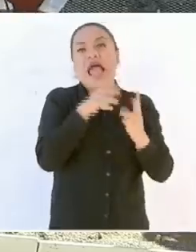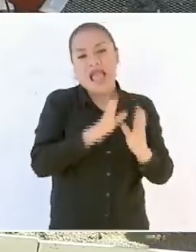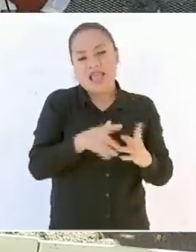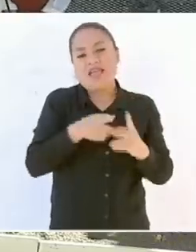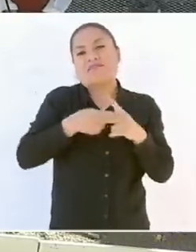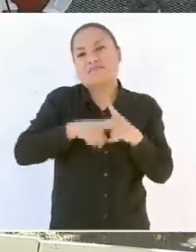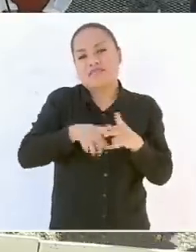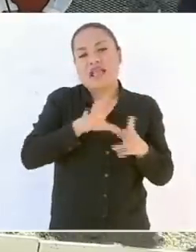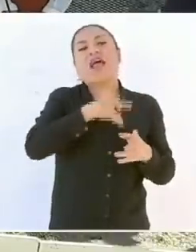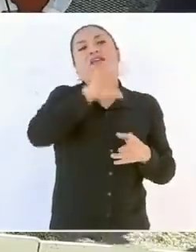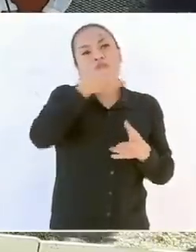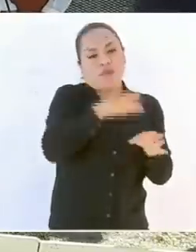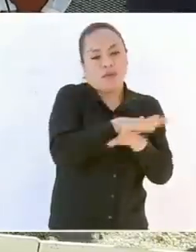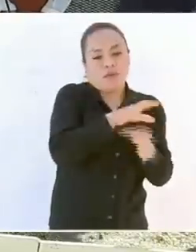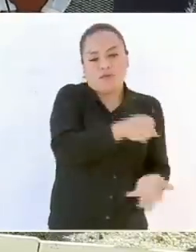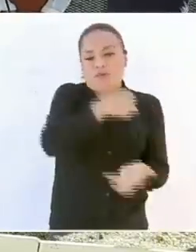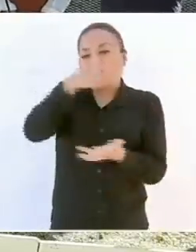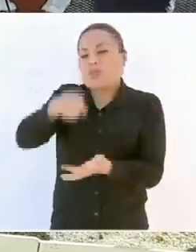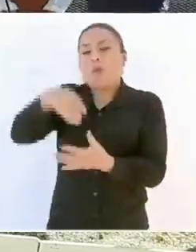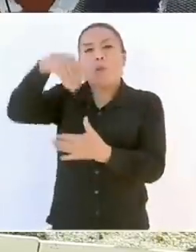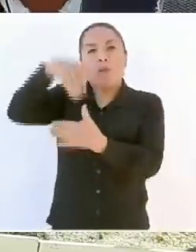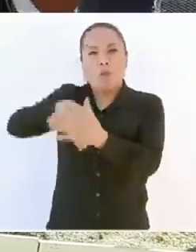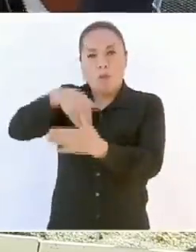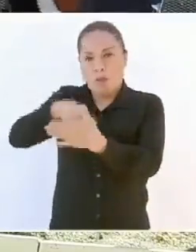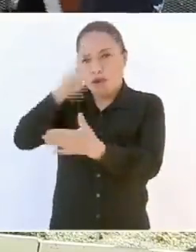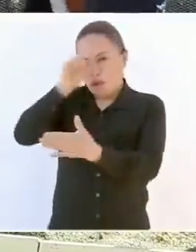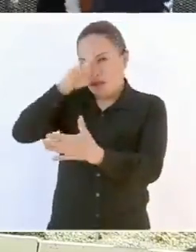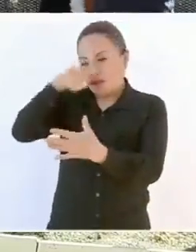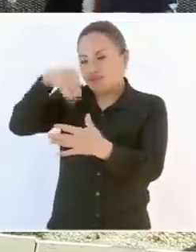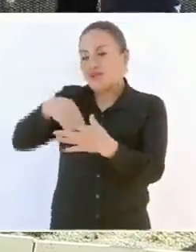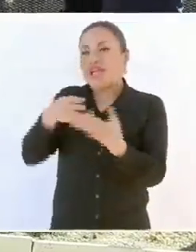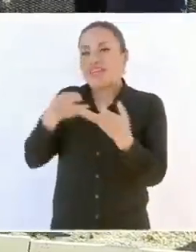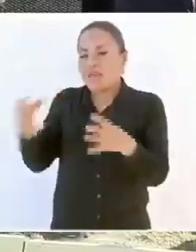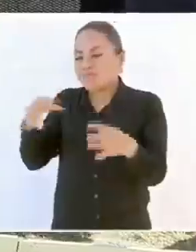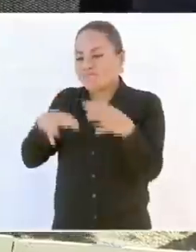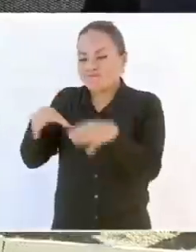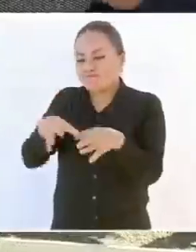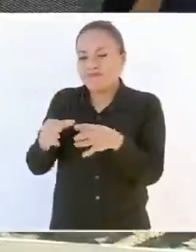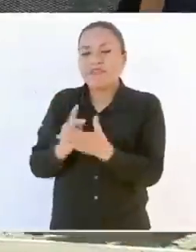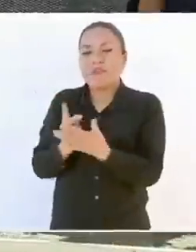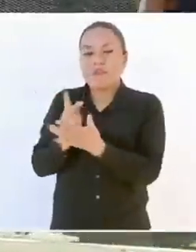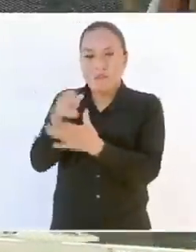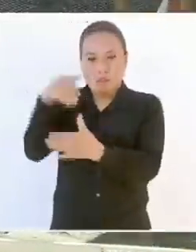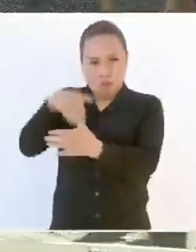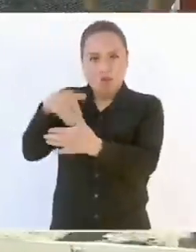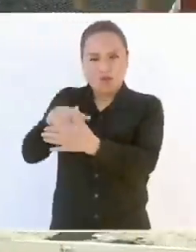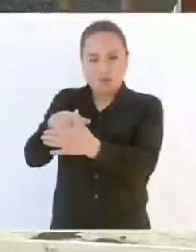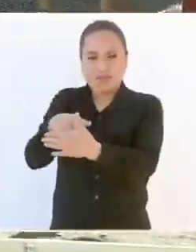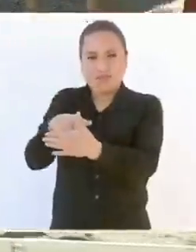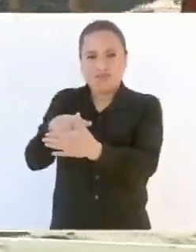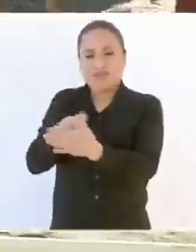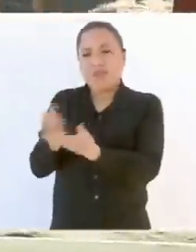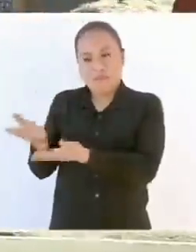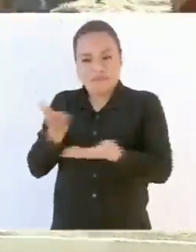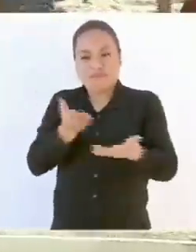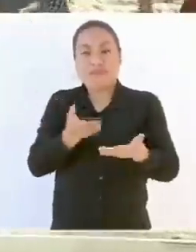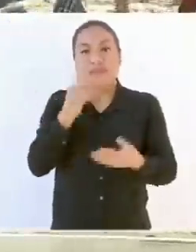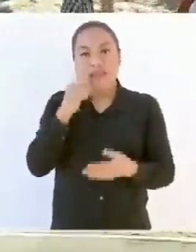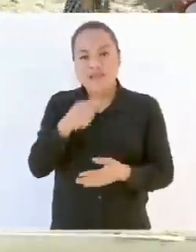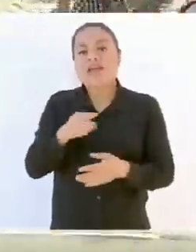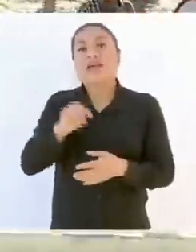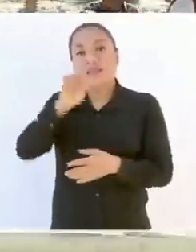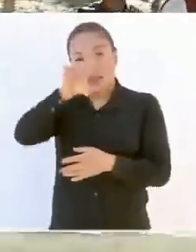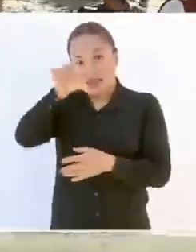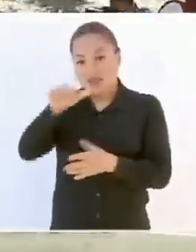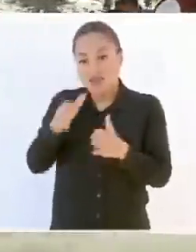el embolsado Por favor, presidente Los invito a regresar por este lado Y aquí es donde ya ponemos